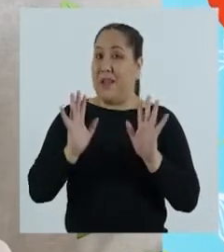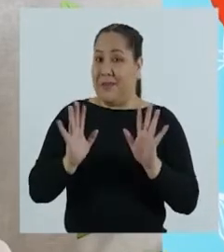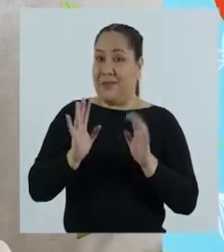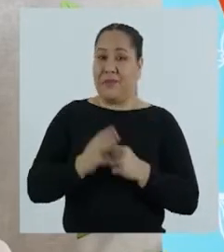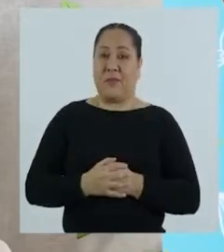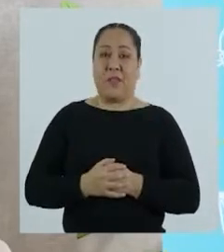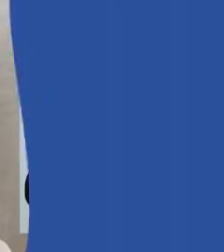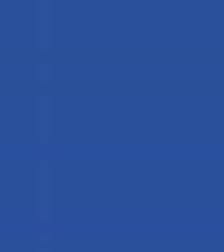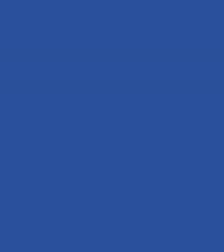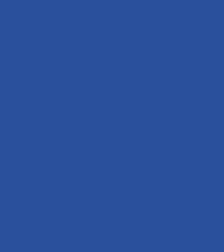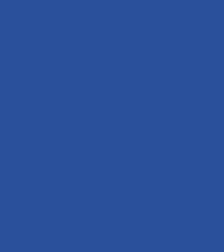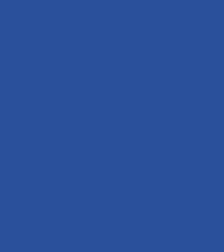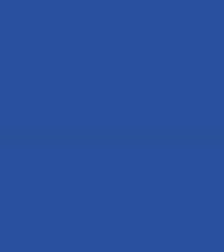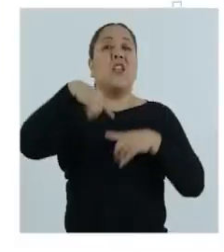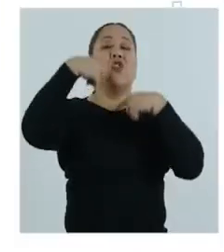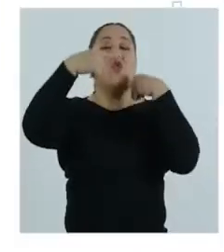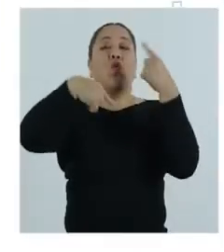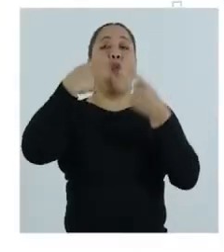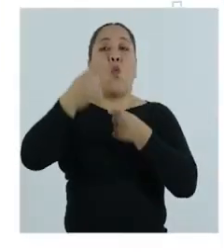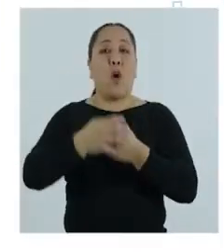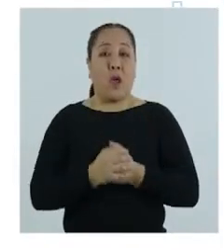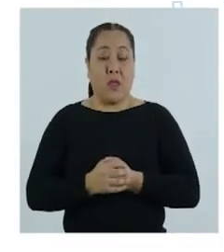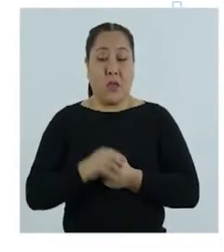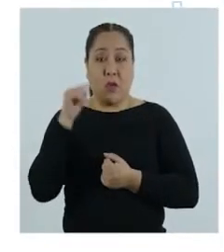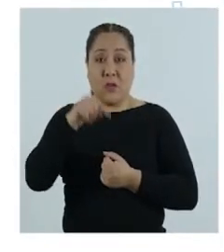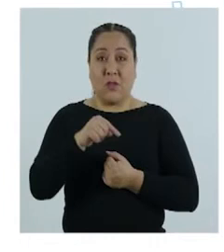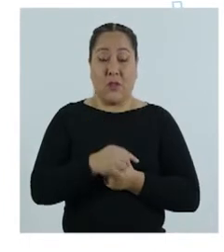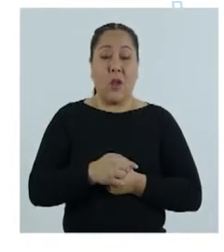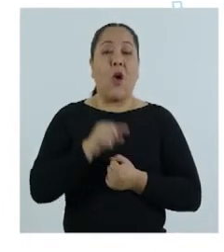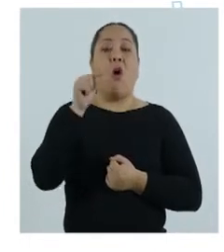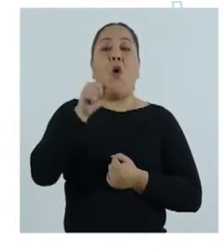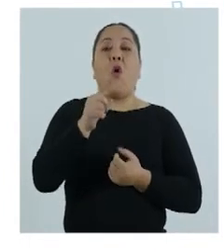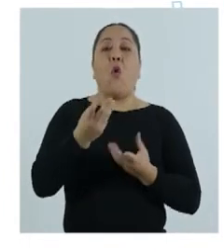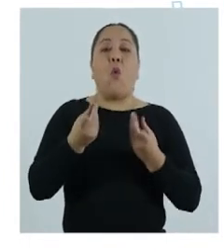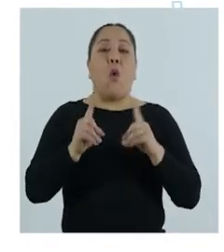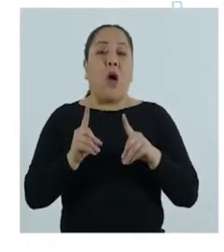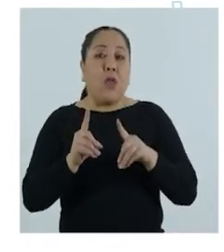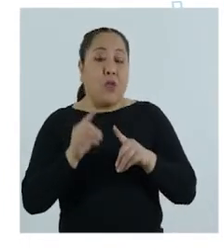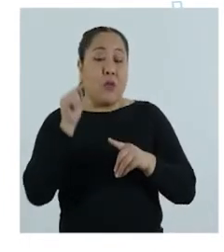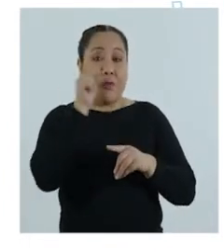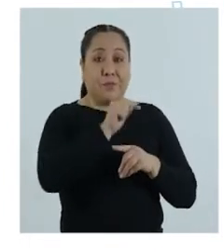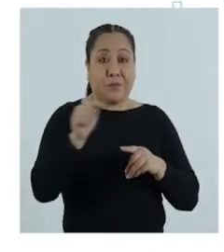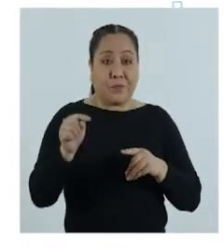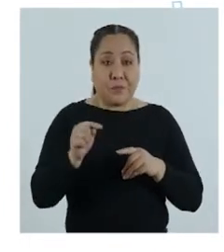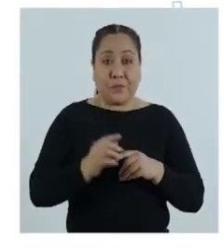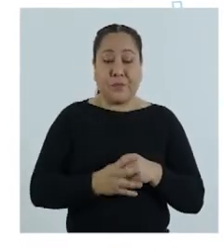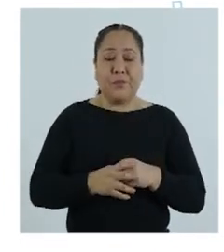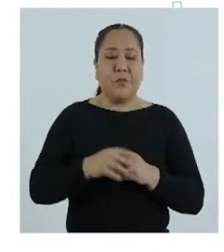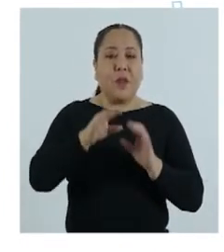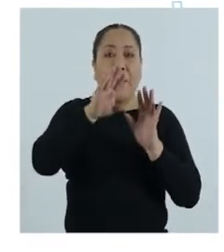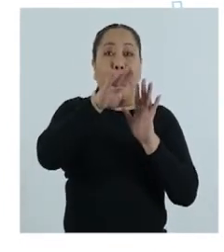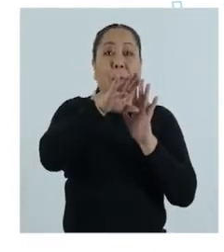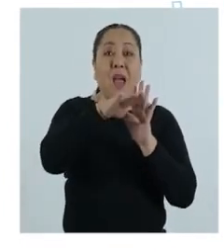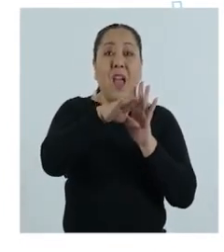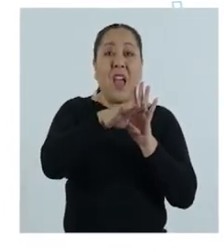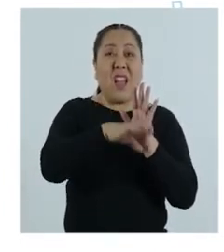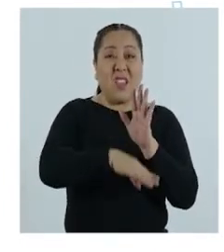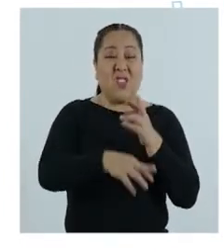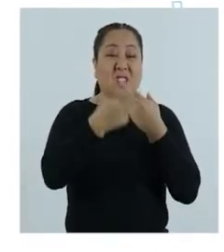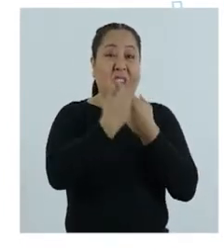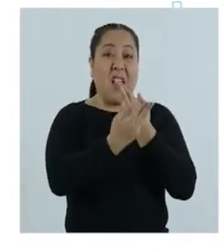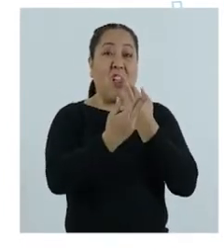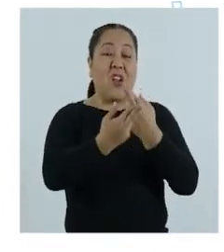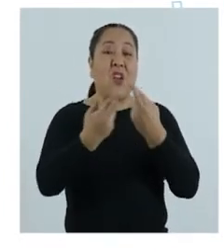ustedes. Bueno, les comento que es la acción u omisión que se dirige a ocasionar un